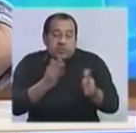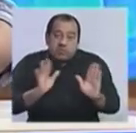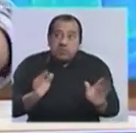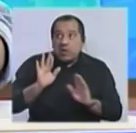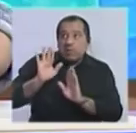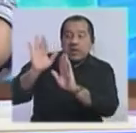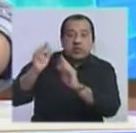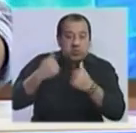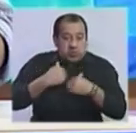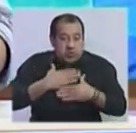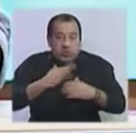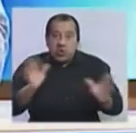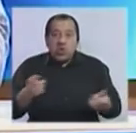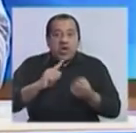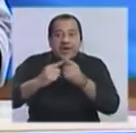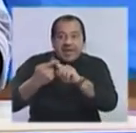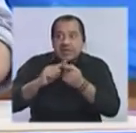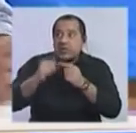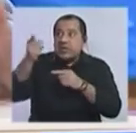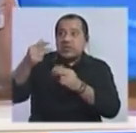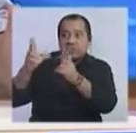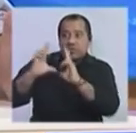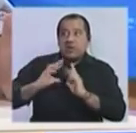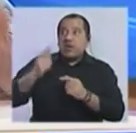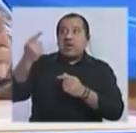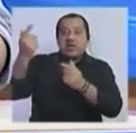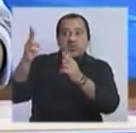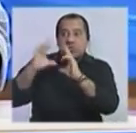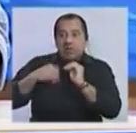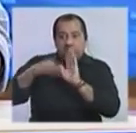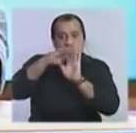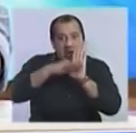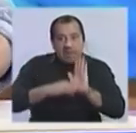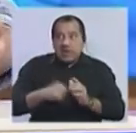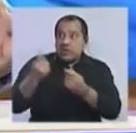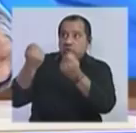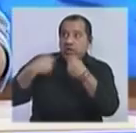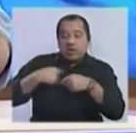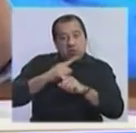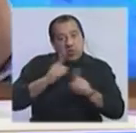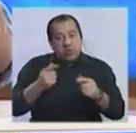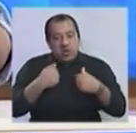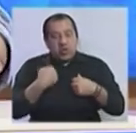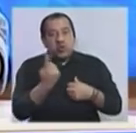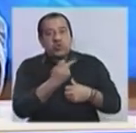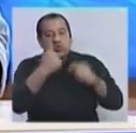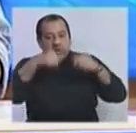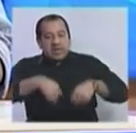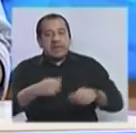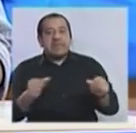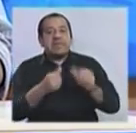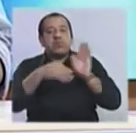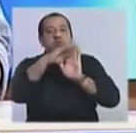Nosotros no tenemos ninguna relación de condicionamiento, no tenemos ningún programa y hemos generado una plataforma de fortaleza